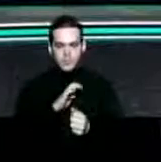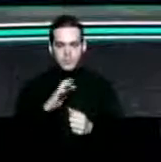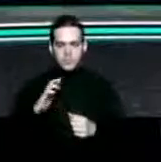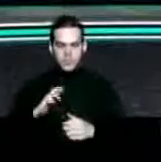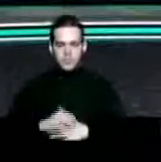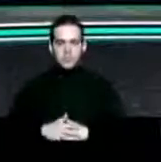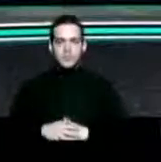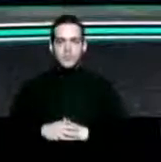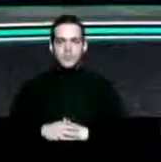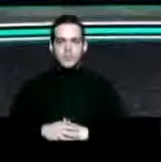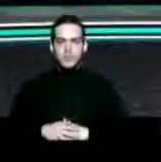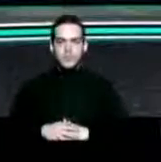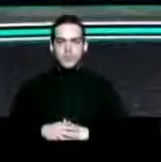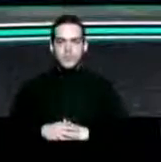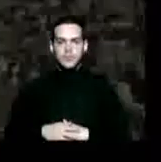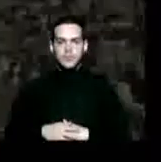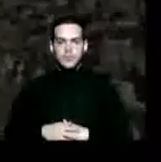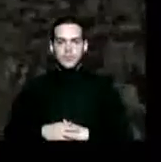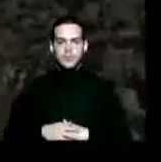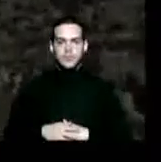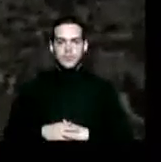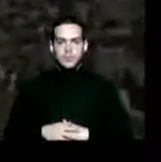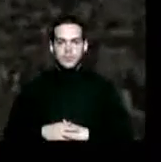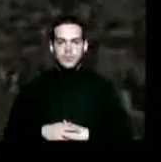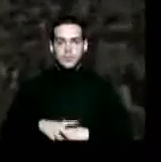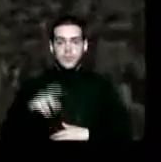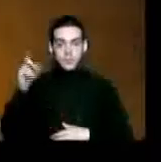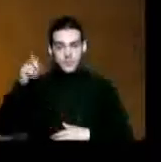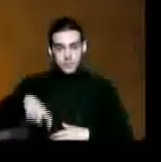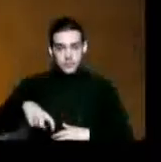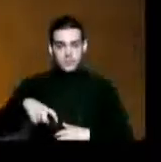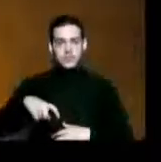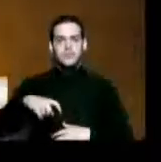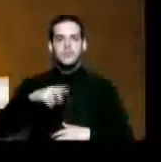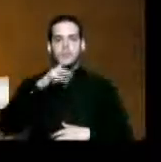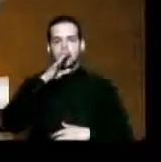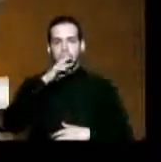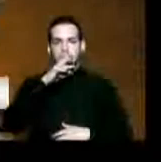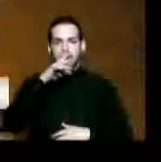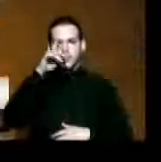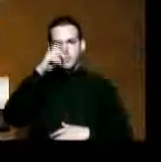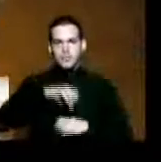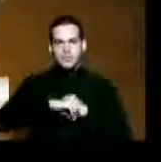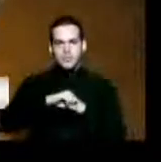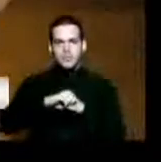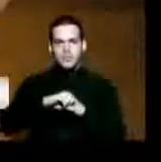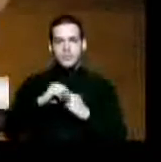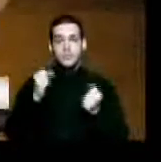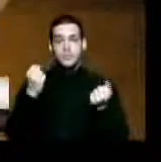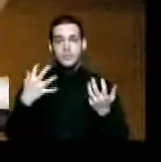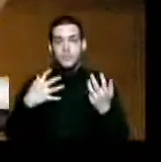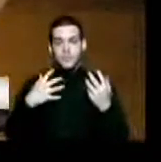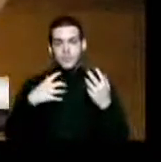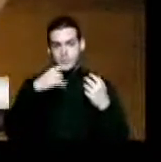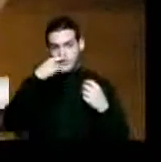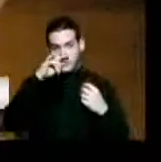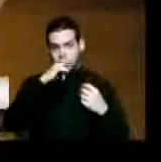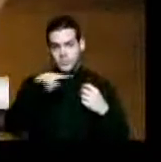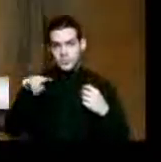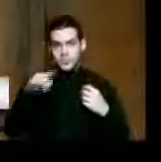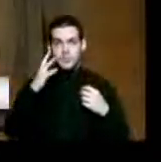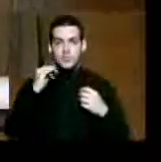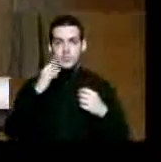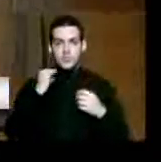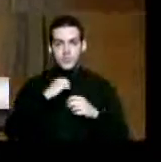Acevedo tiene los detalles. Tenemos que levantar nuestra voz para defenderlos. Cientos de niños son víctimas de maltrato y